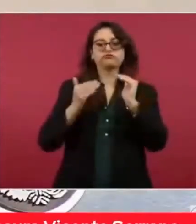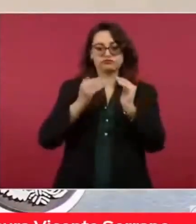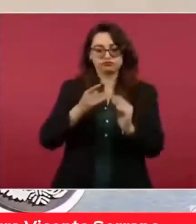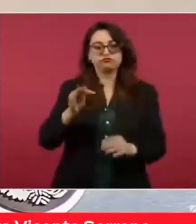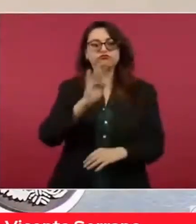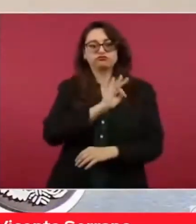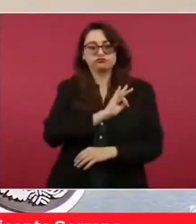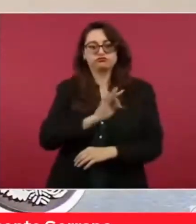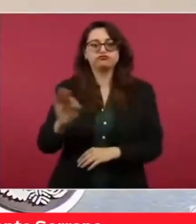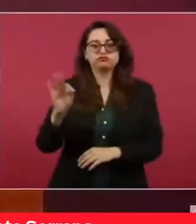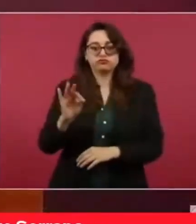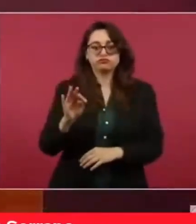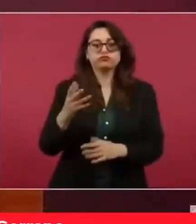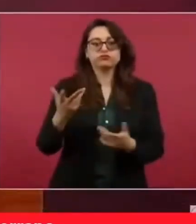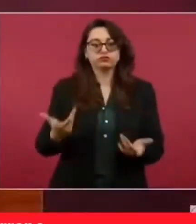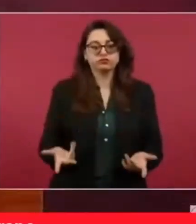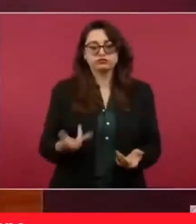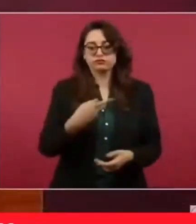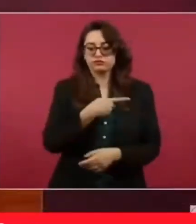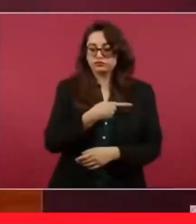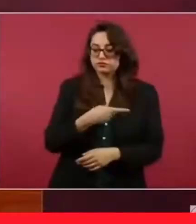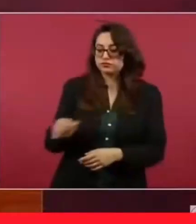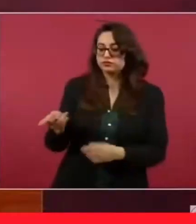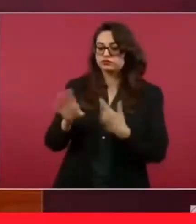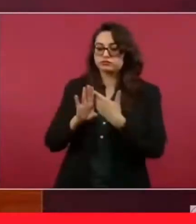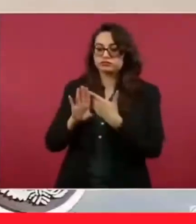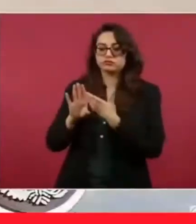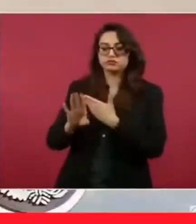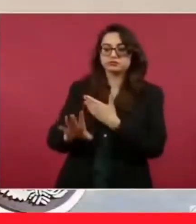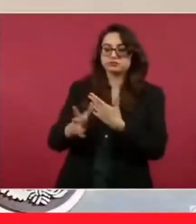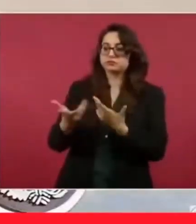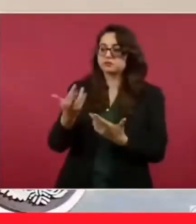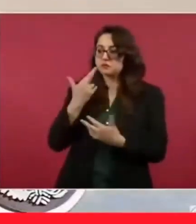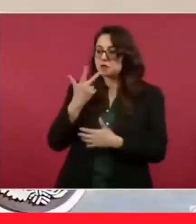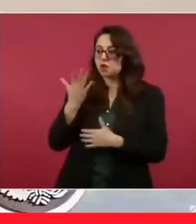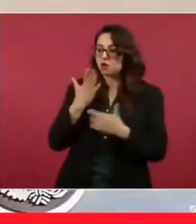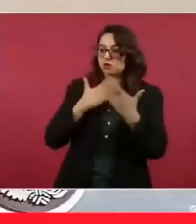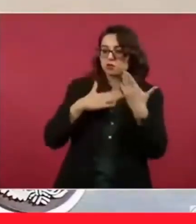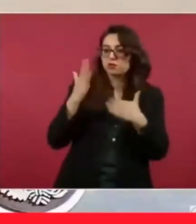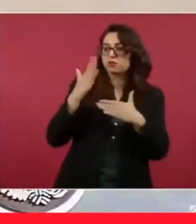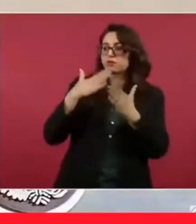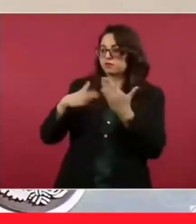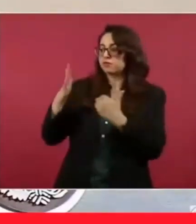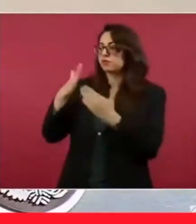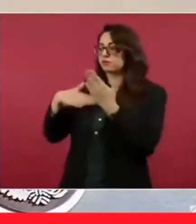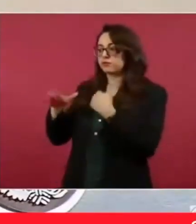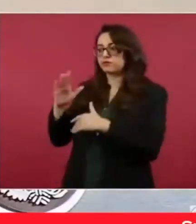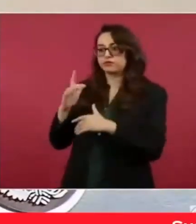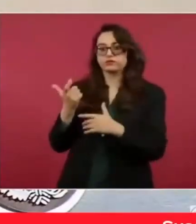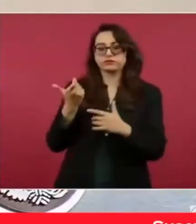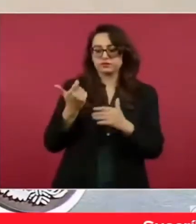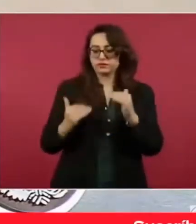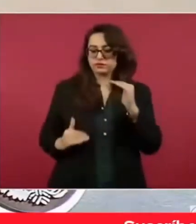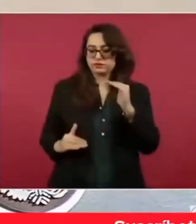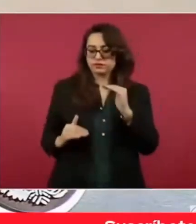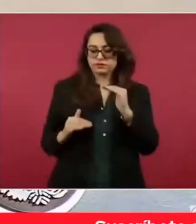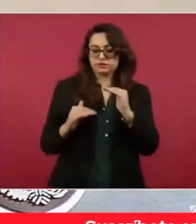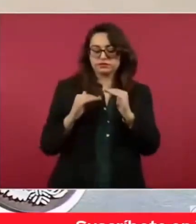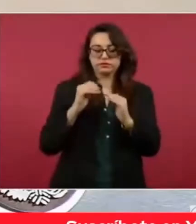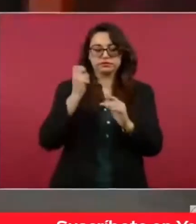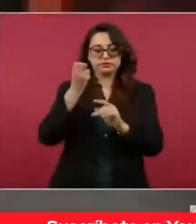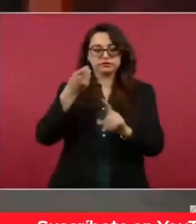una lucha férrea en contra de la pobreza. Es un hecho que caminamos con pasos firmes en la ruta del bienestar del pueblo.